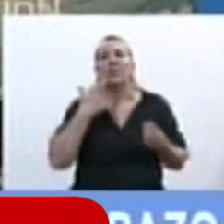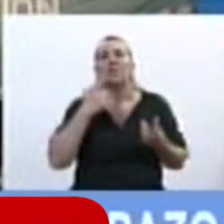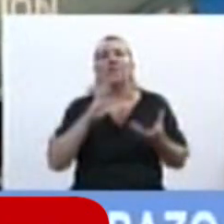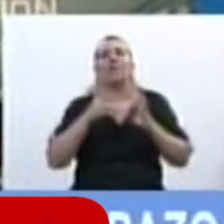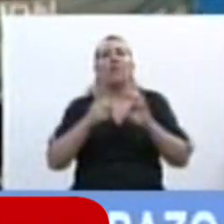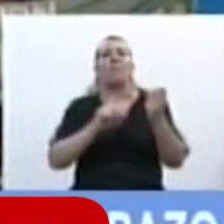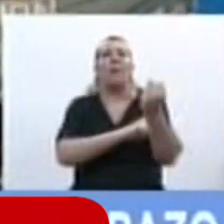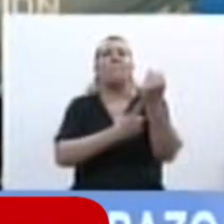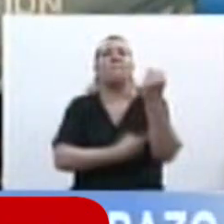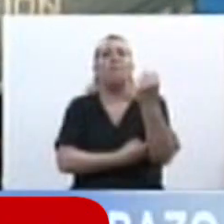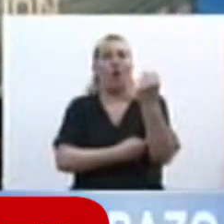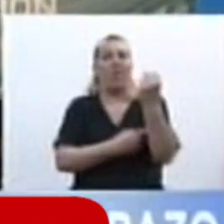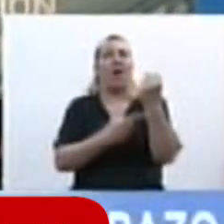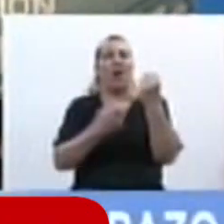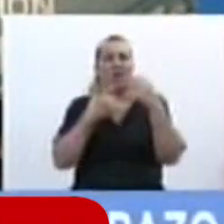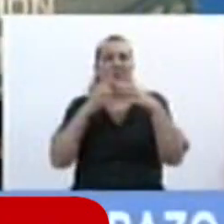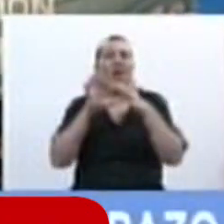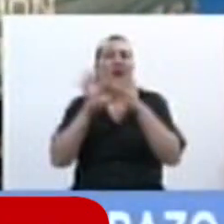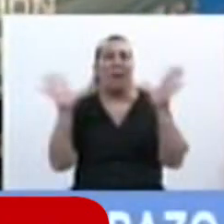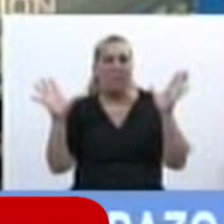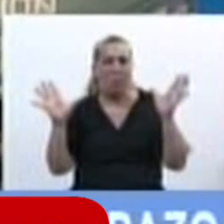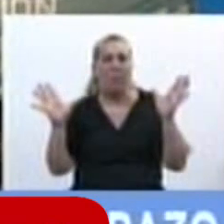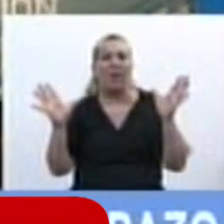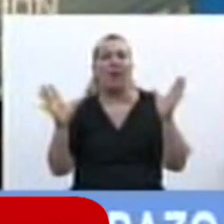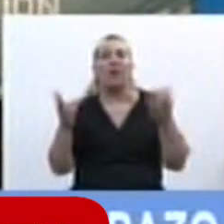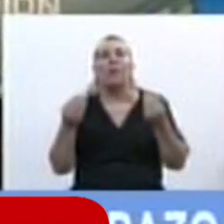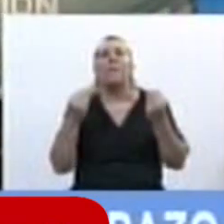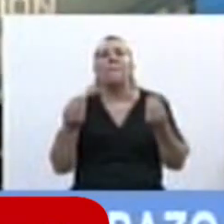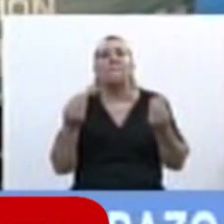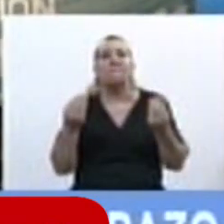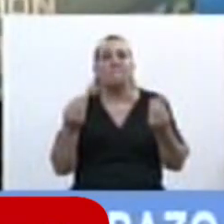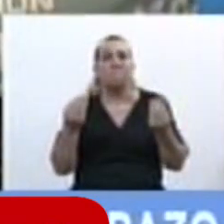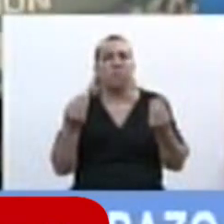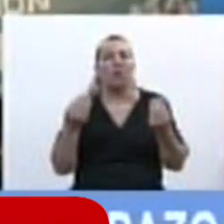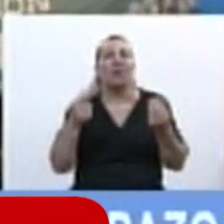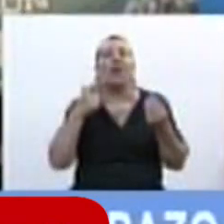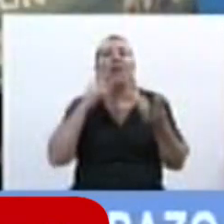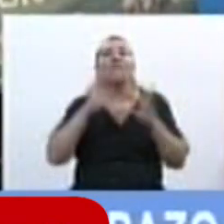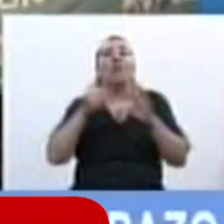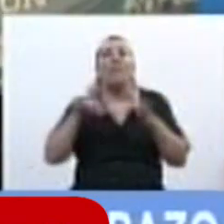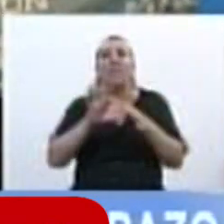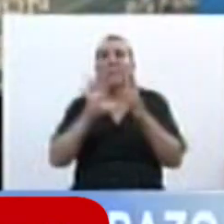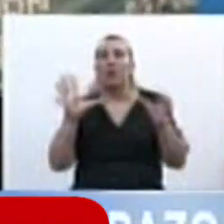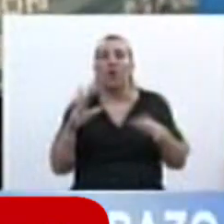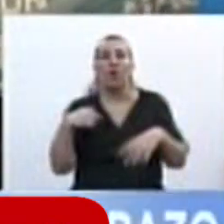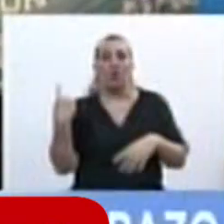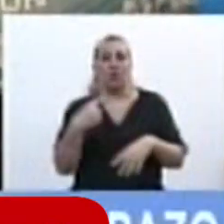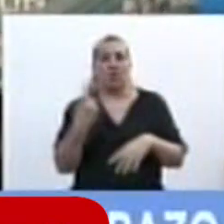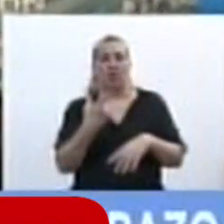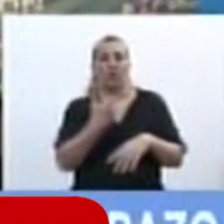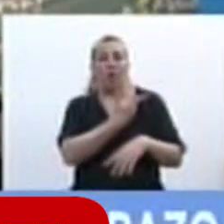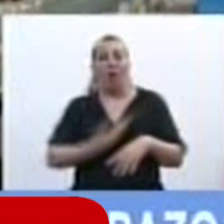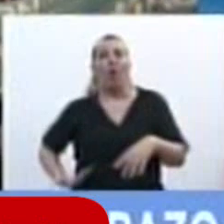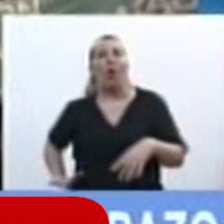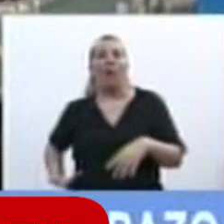republicanos, porque contrariamente a lo que es un sistema democrático no estamos gobernado por monarquías,